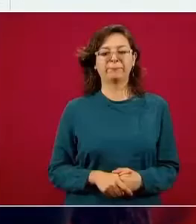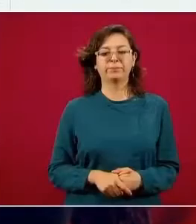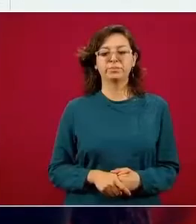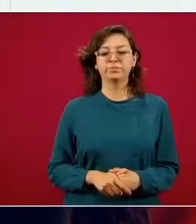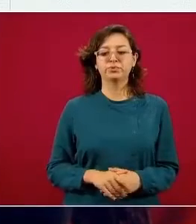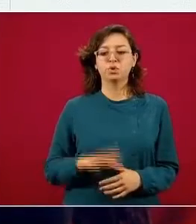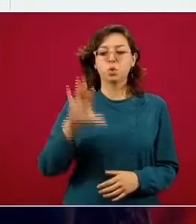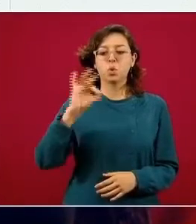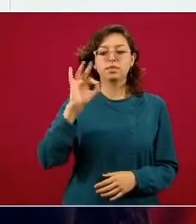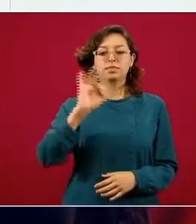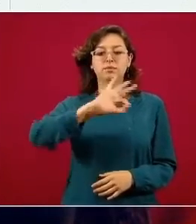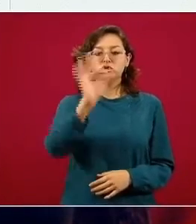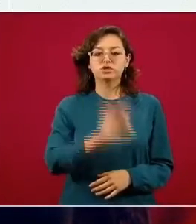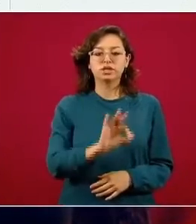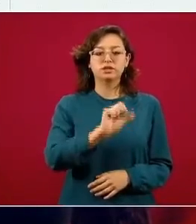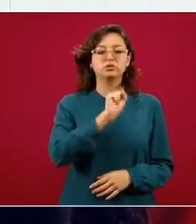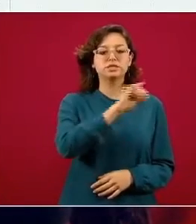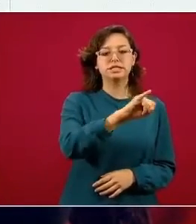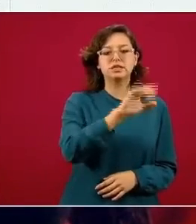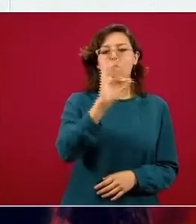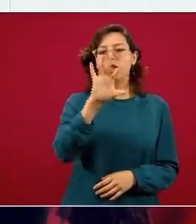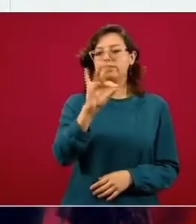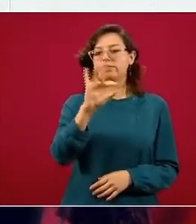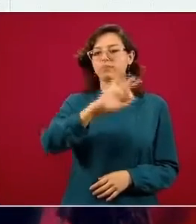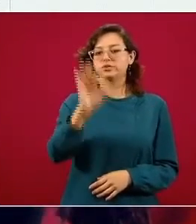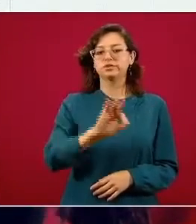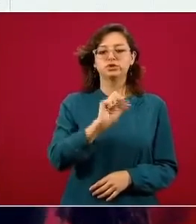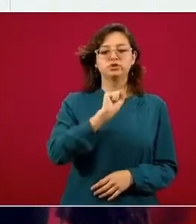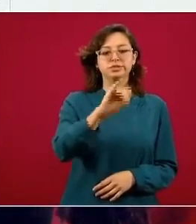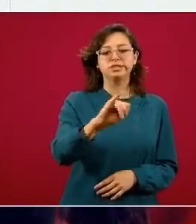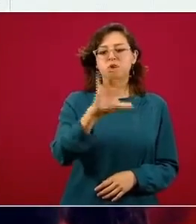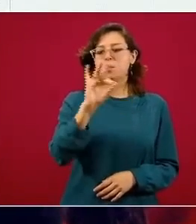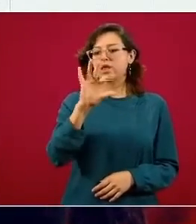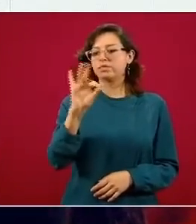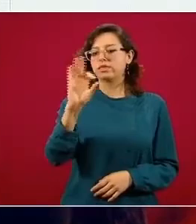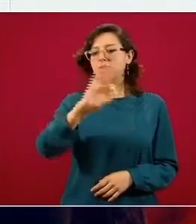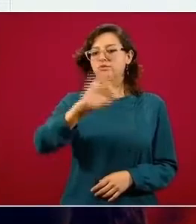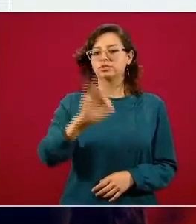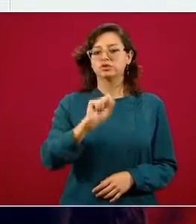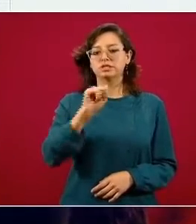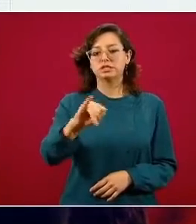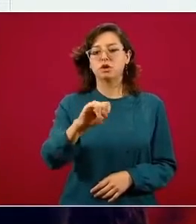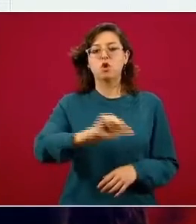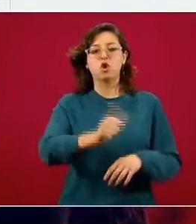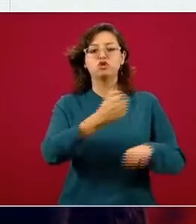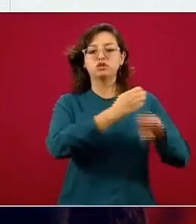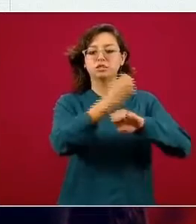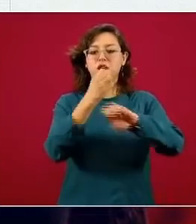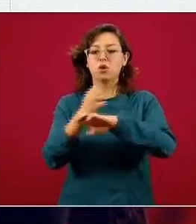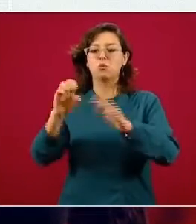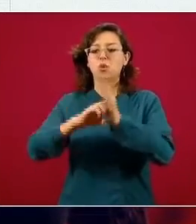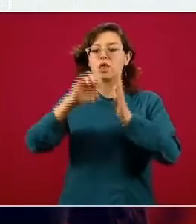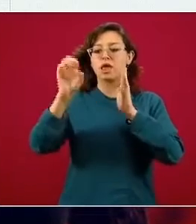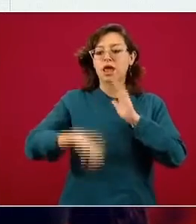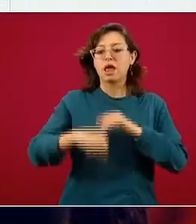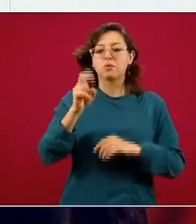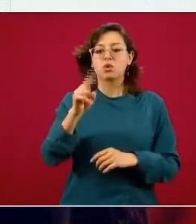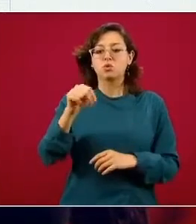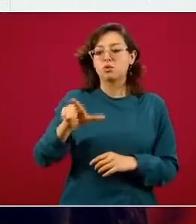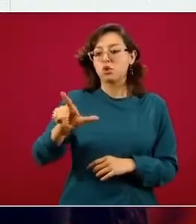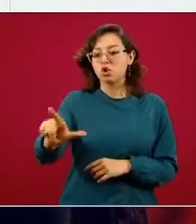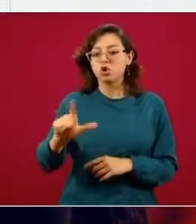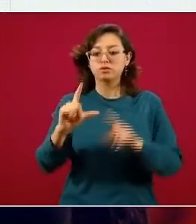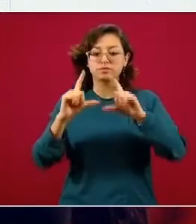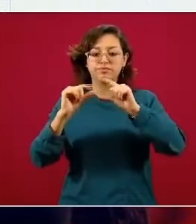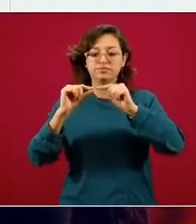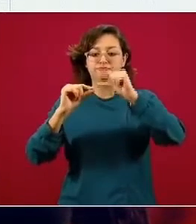40%. Y vemos varios estados. Aquí está, por ejemplo, Nuevo León, donde lo amarillo supera a lo rojo.